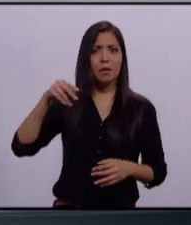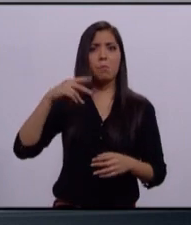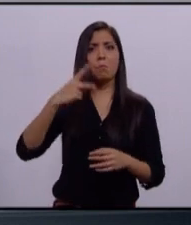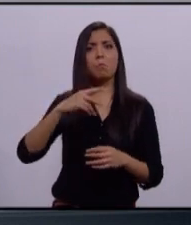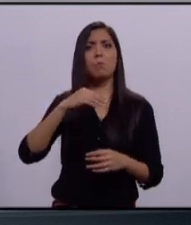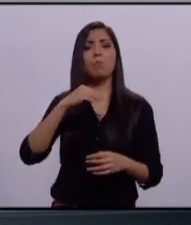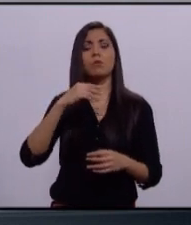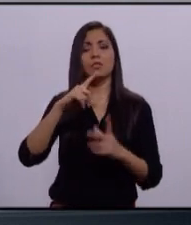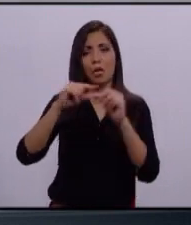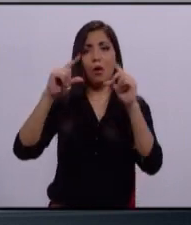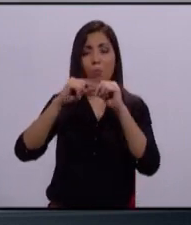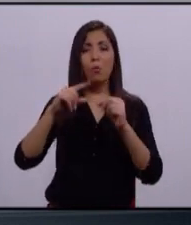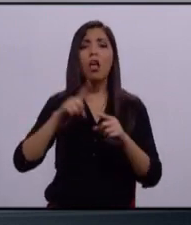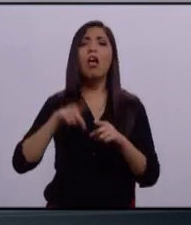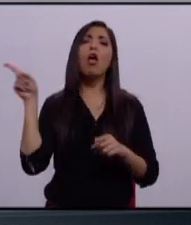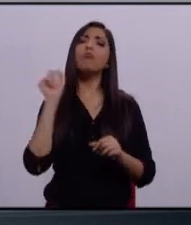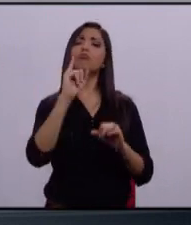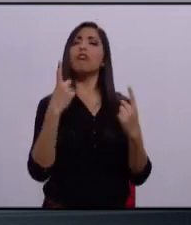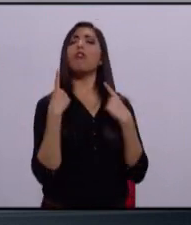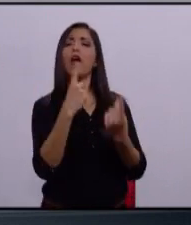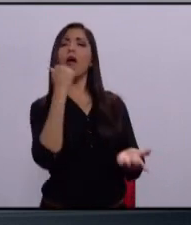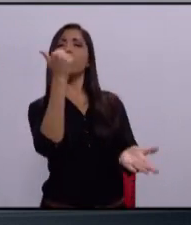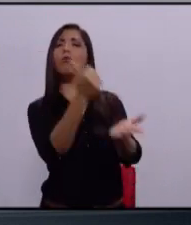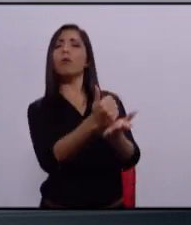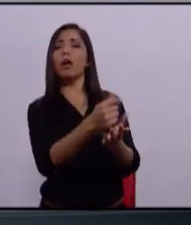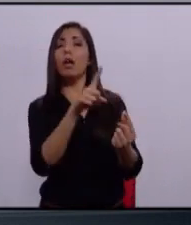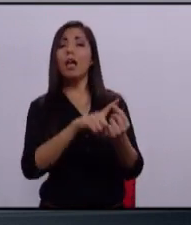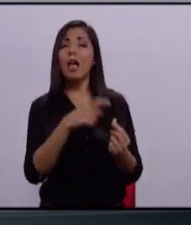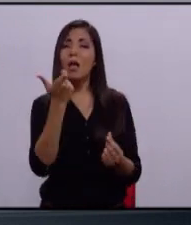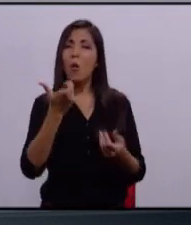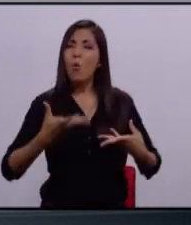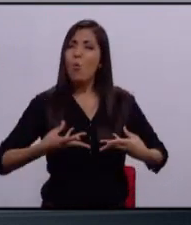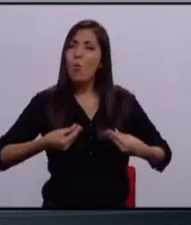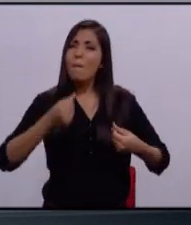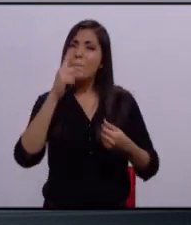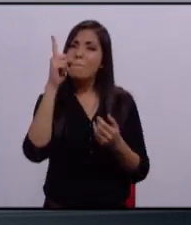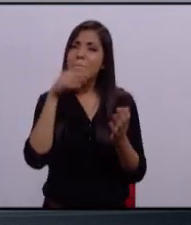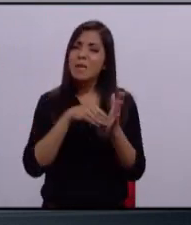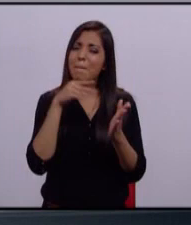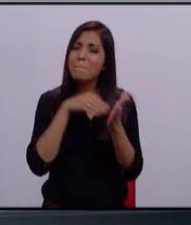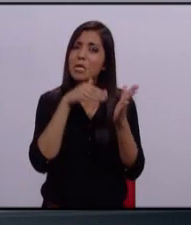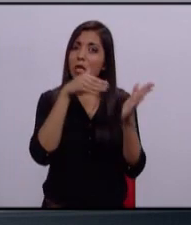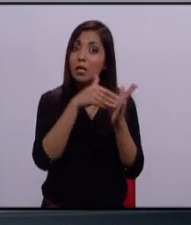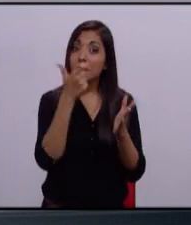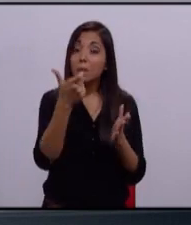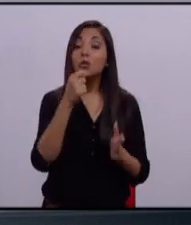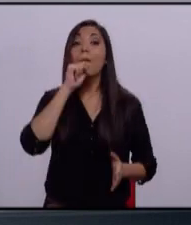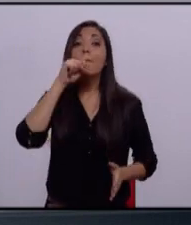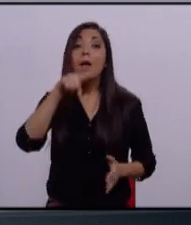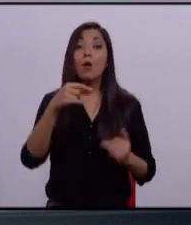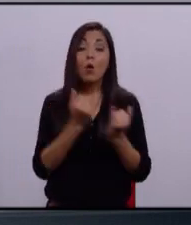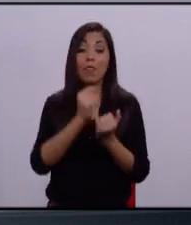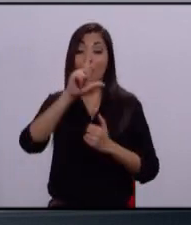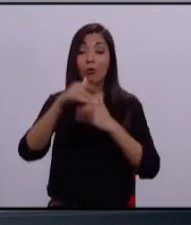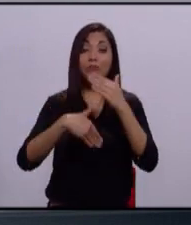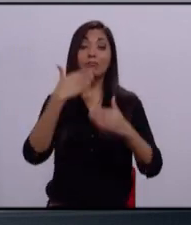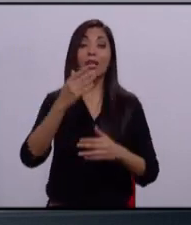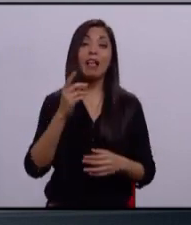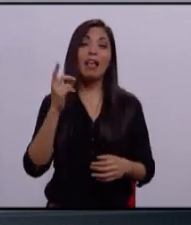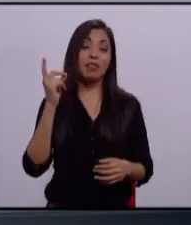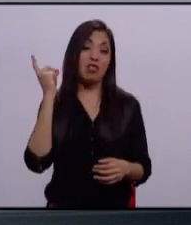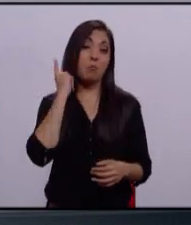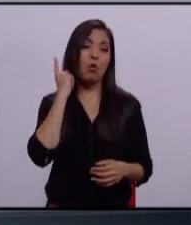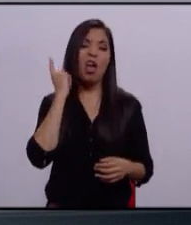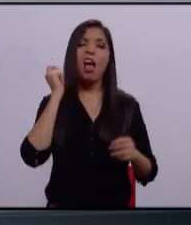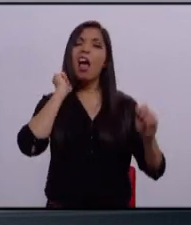deuda de más de 1.100 millones de pesos y en su efímero paso como diputado antes de tirar la toalla,